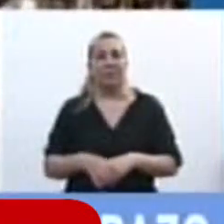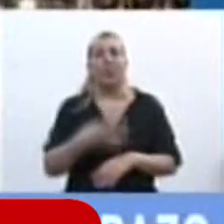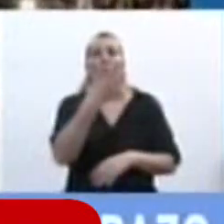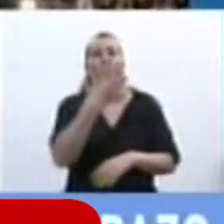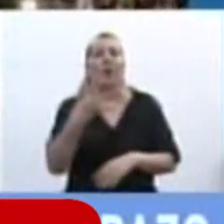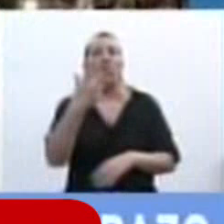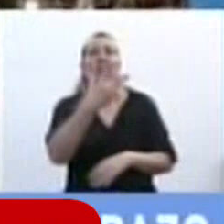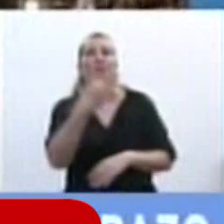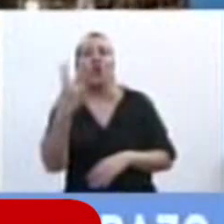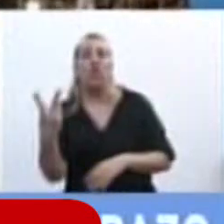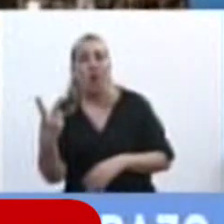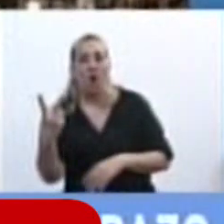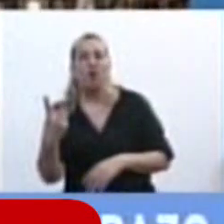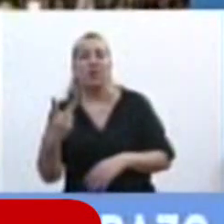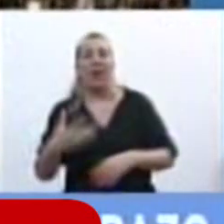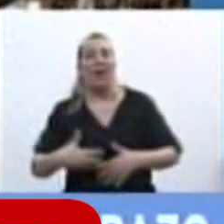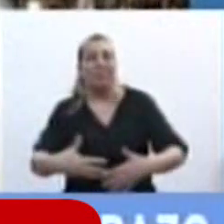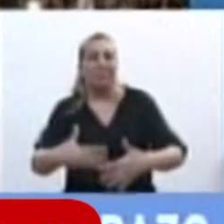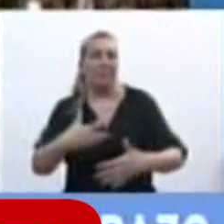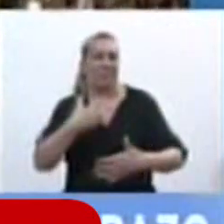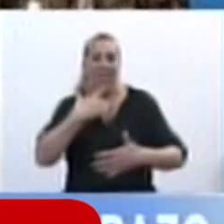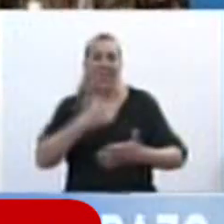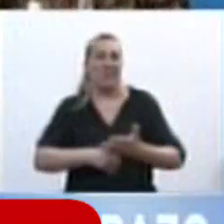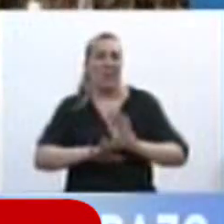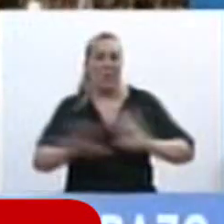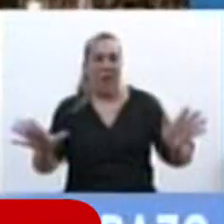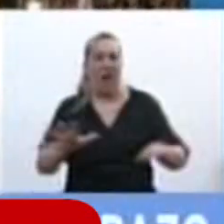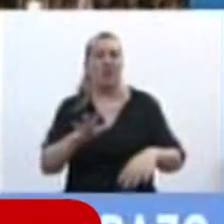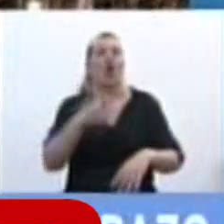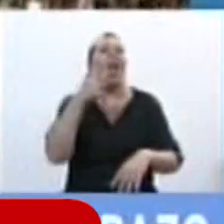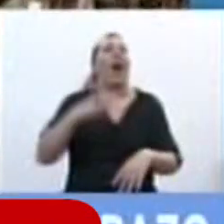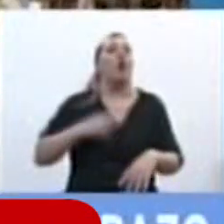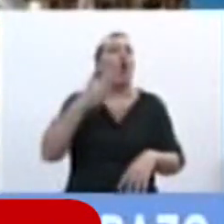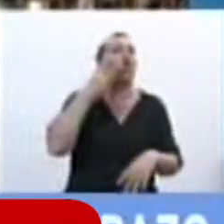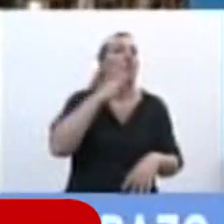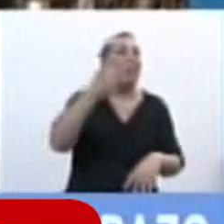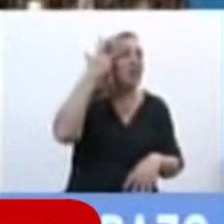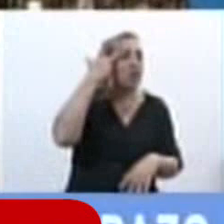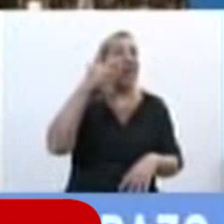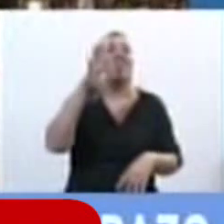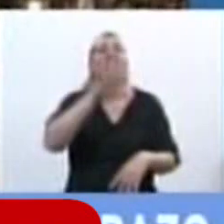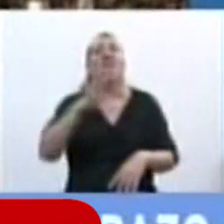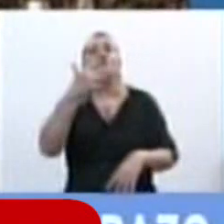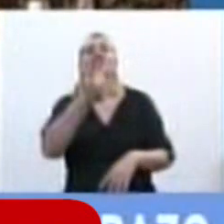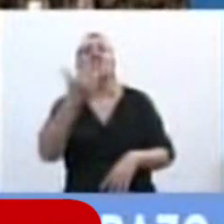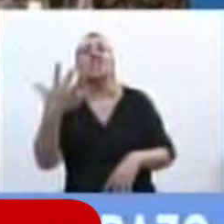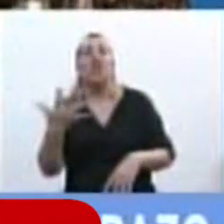432 interrupciones en el 2018 565 en el 2019